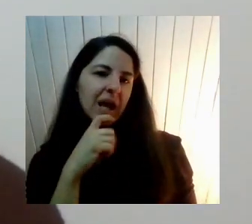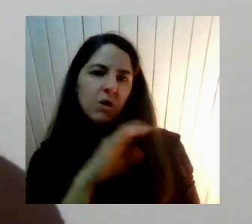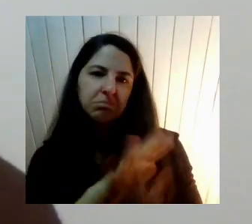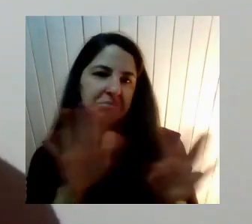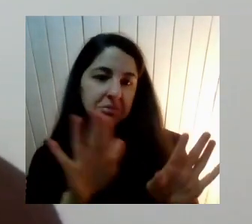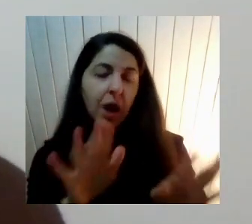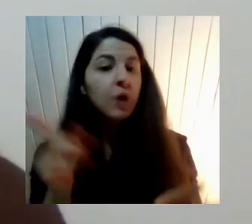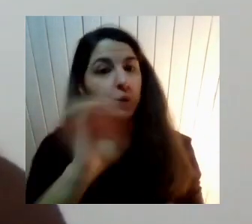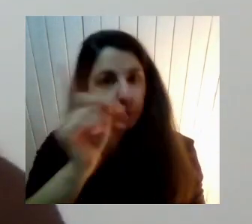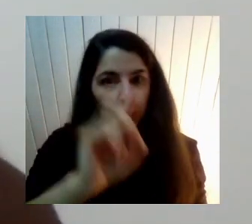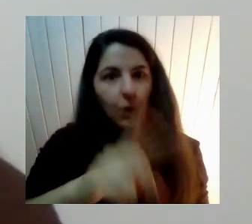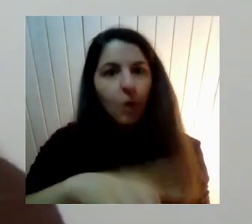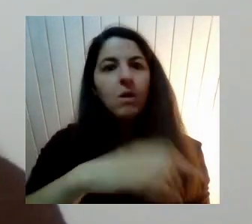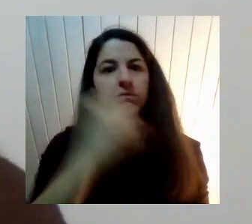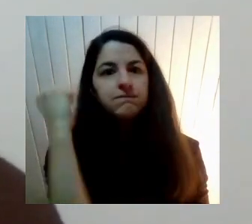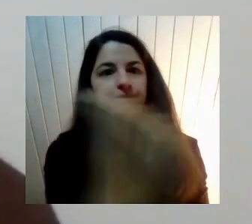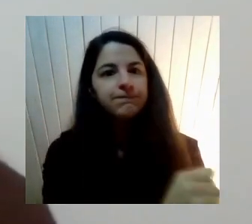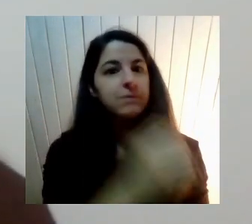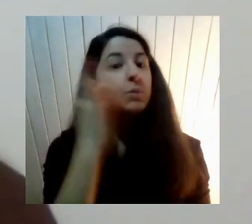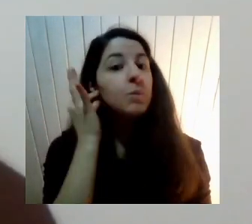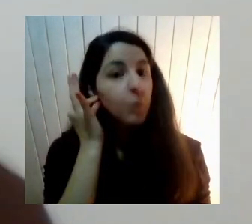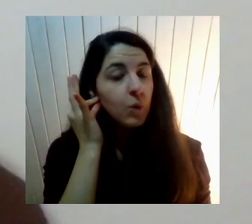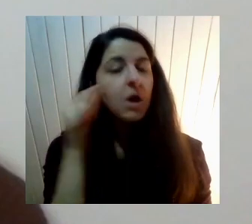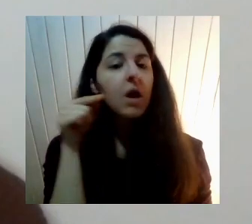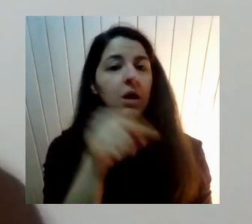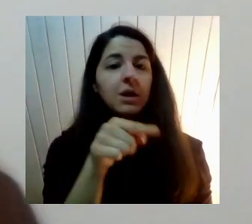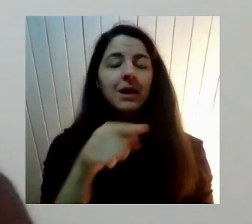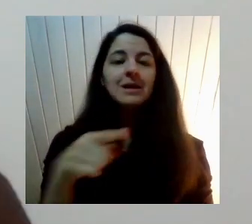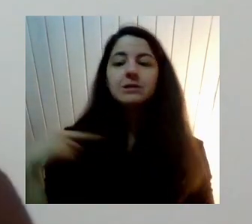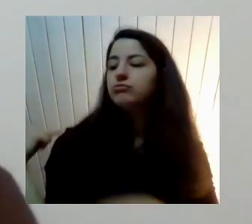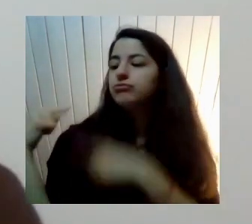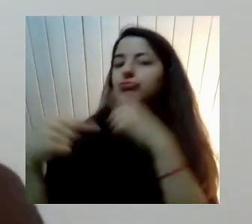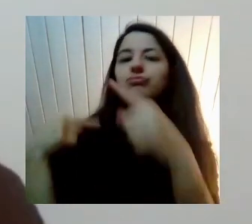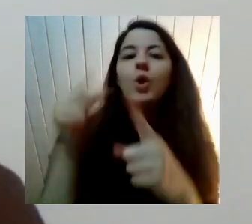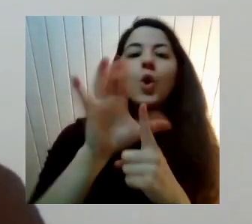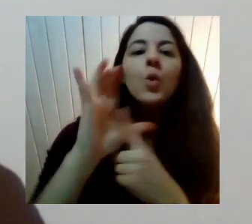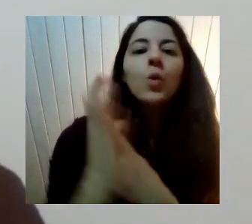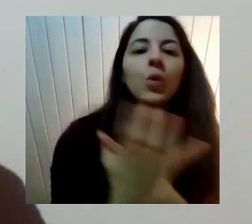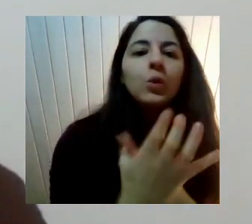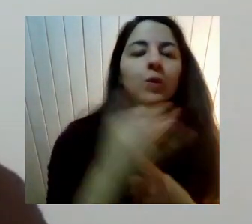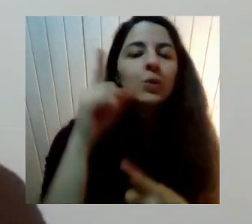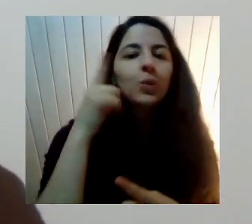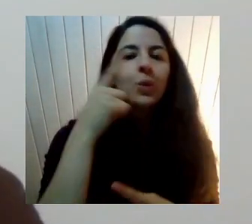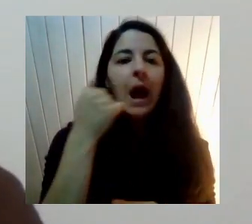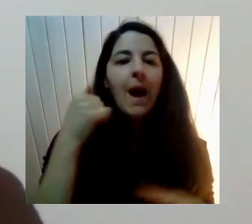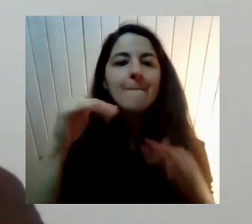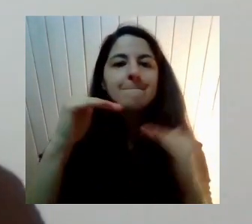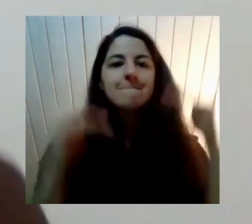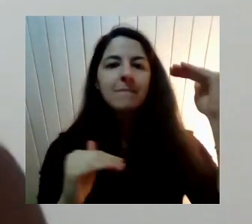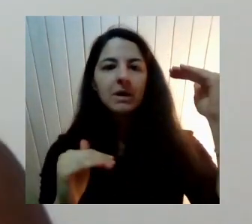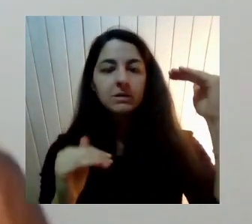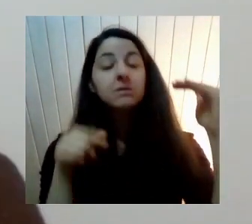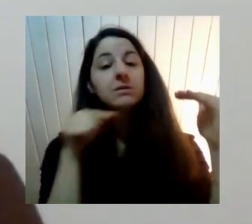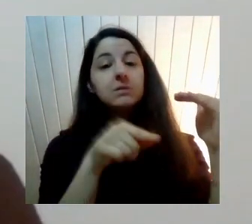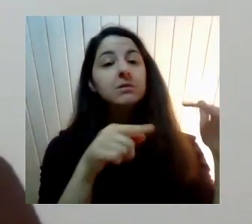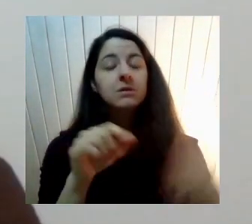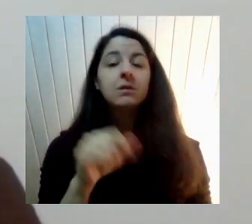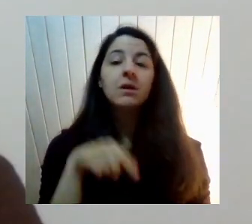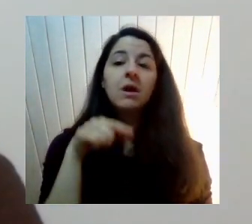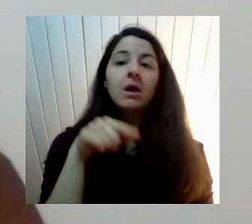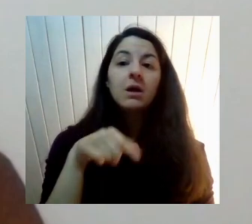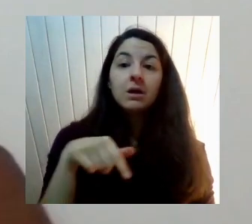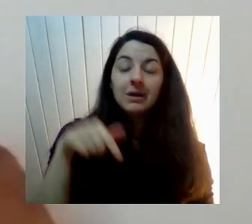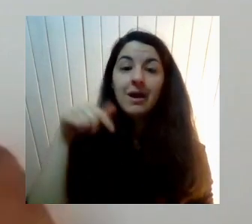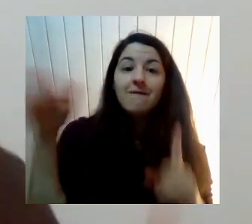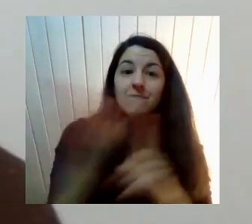a entender Cuál es la dinámica Que lo determina Y cómo se dan Esas relaciones De poder Y de violencia Entre hombres y mujeres que hoy día No hace incluso